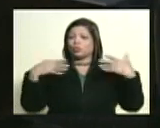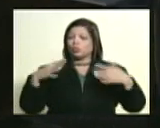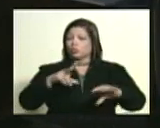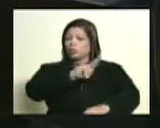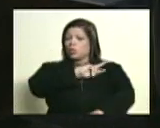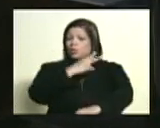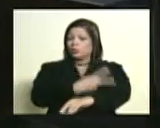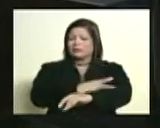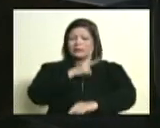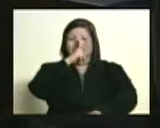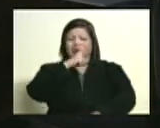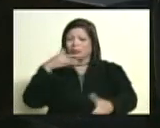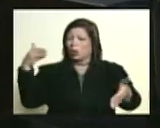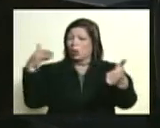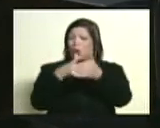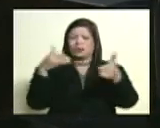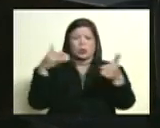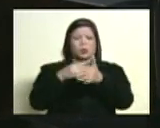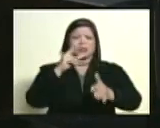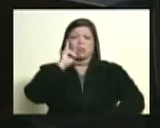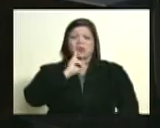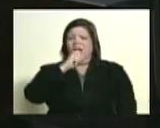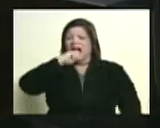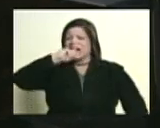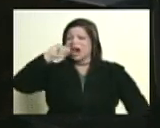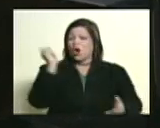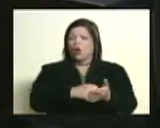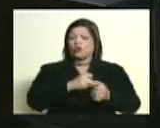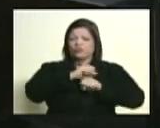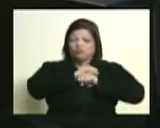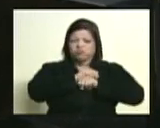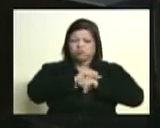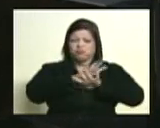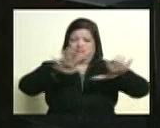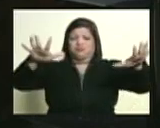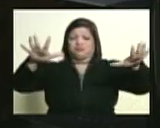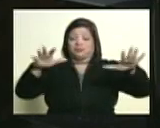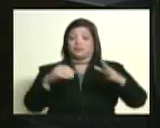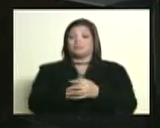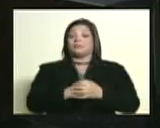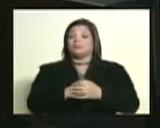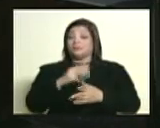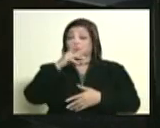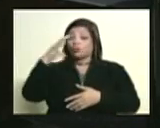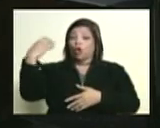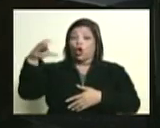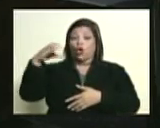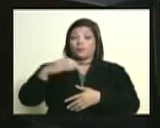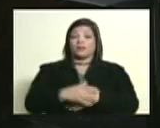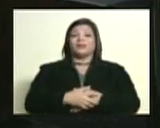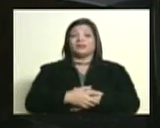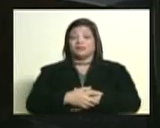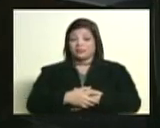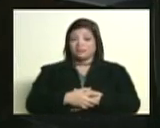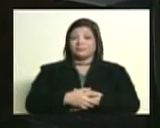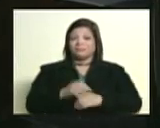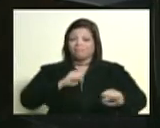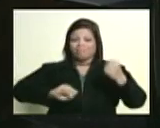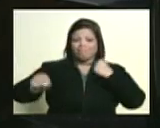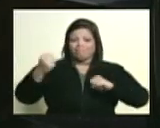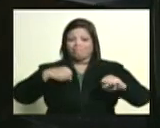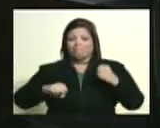fuerzas antibolivarianas y estaban desplegados el santanderismo en acción